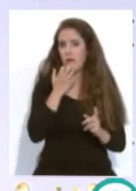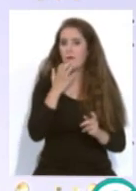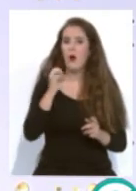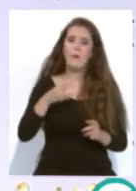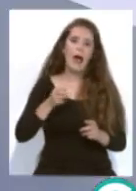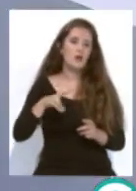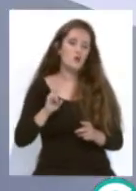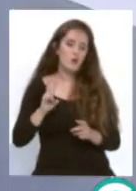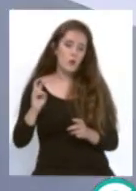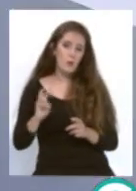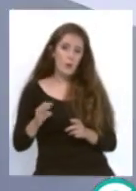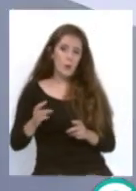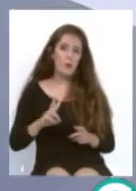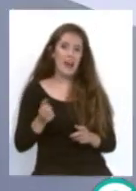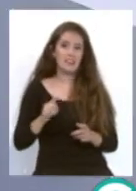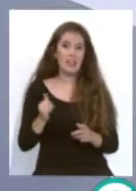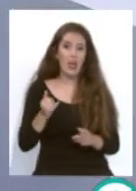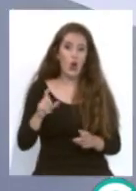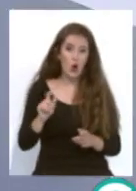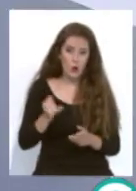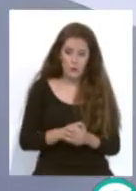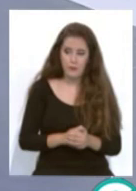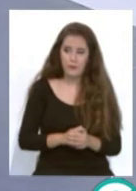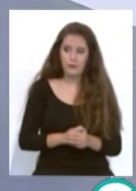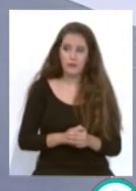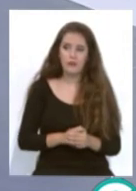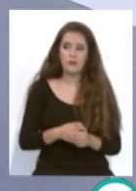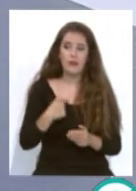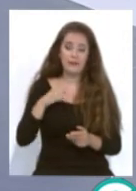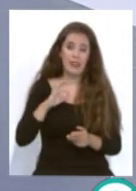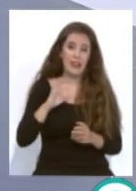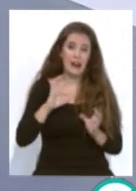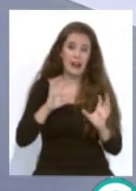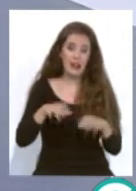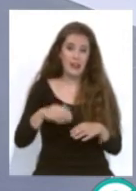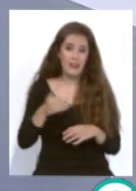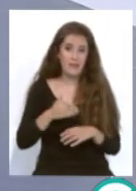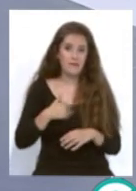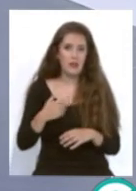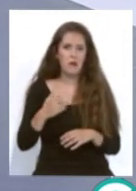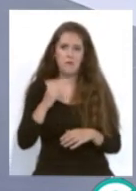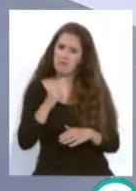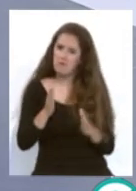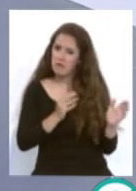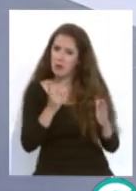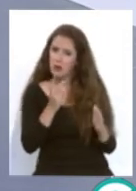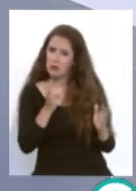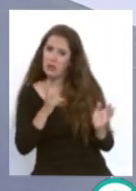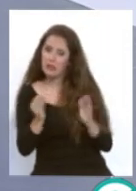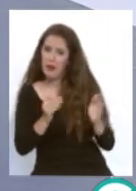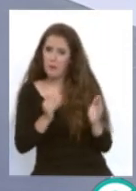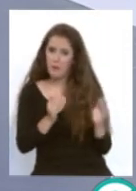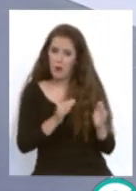todas las puertas también es verdad que el Cádiz B lleva ya un par de temporadas o tres teniendo casi el mismo bloque